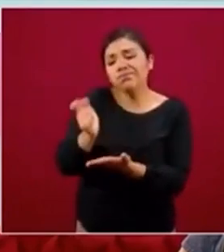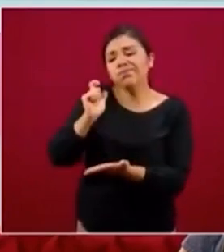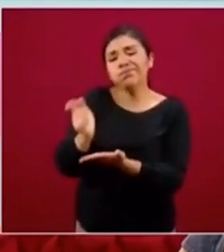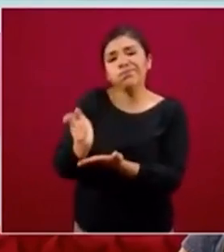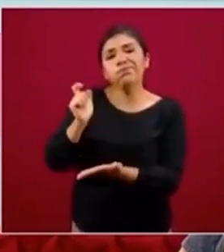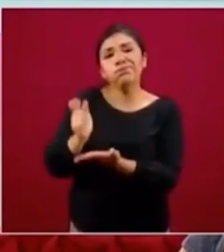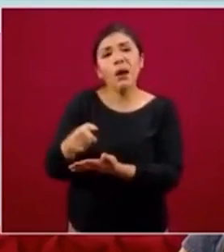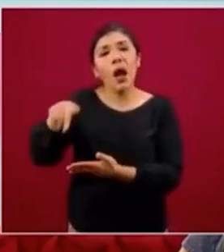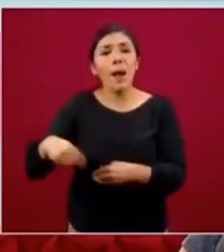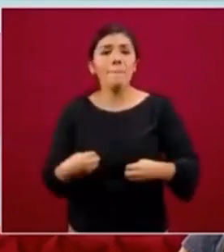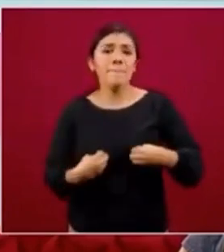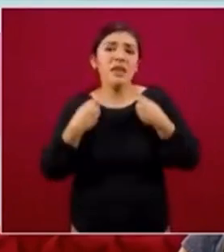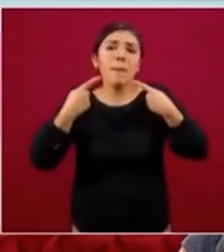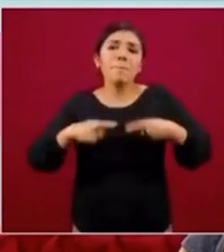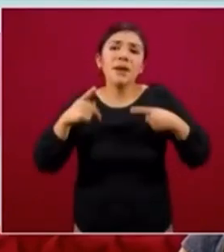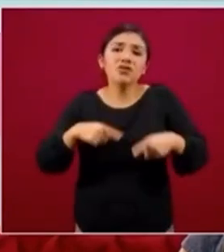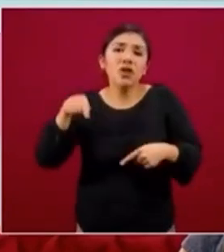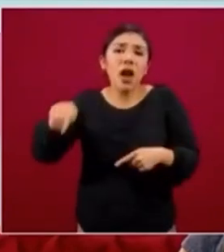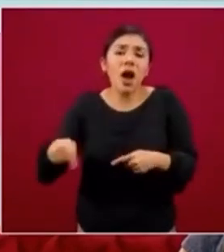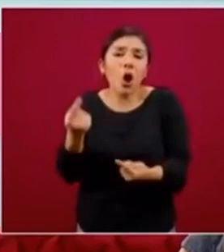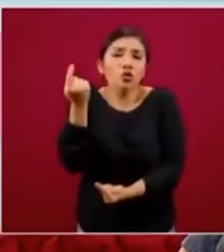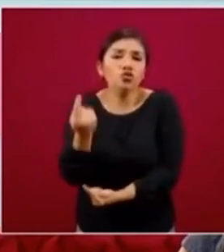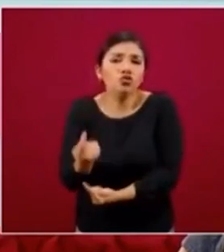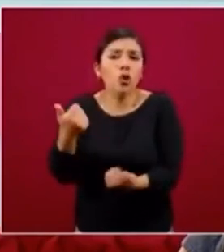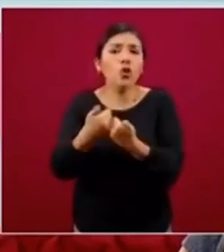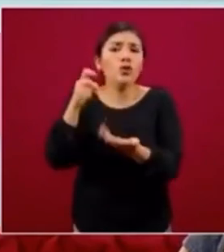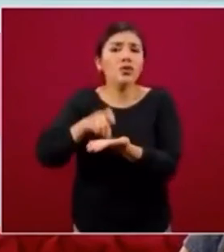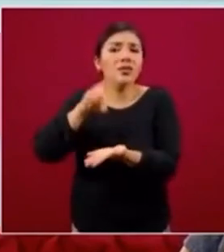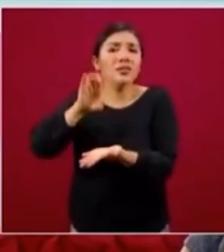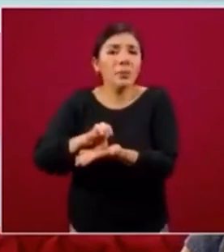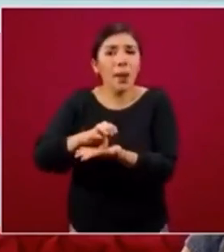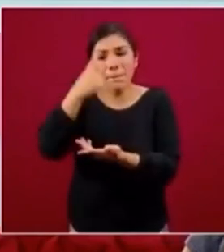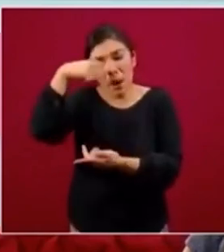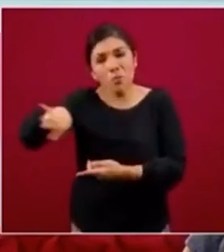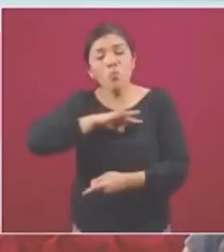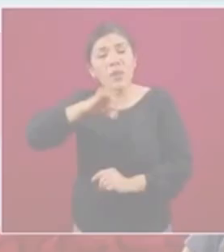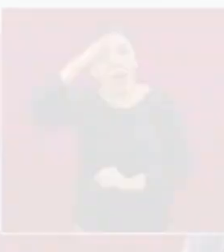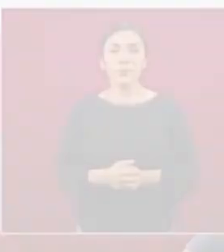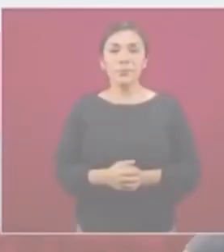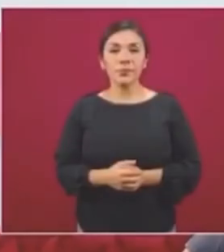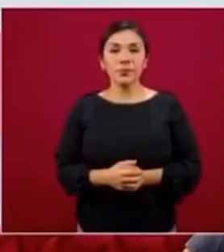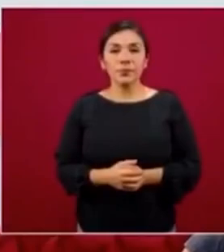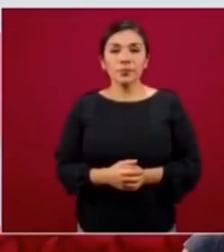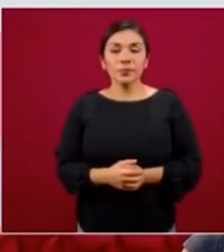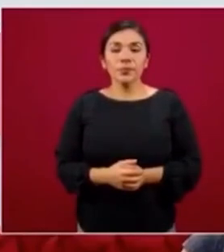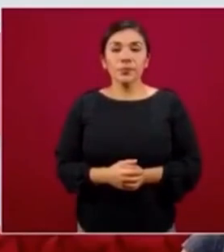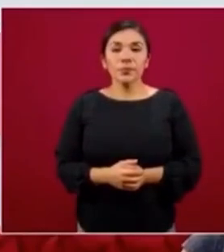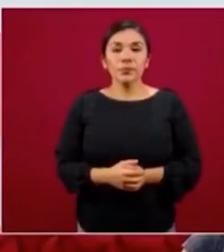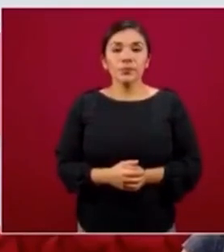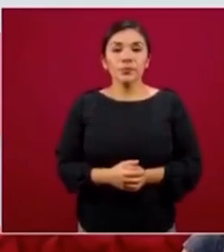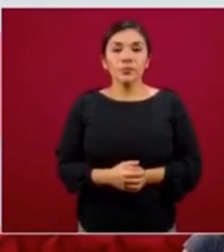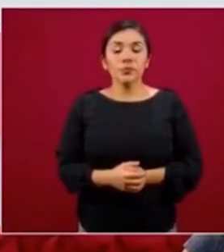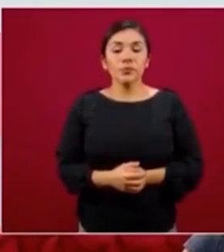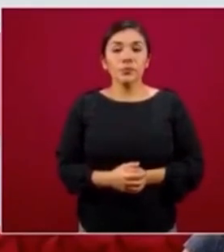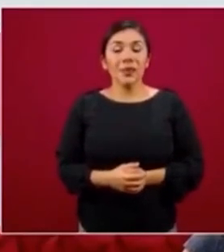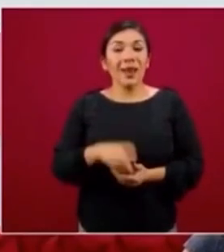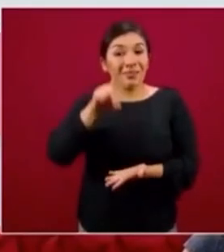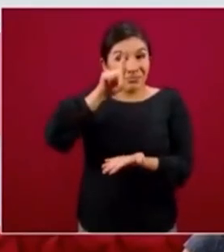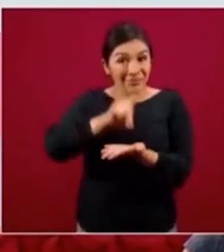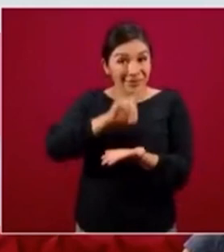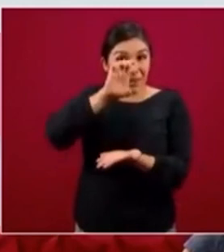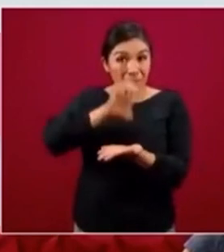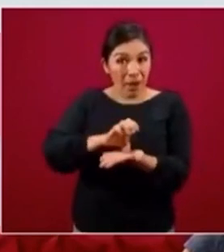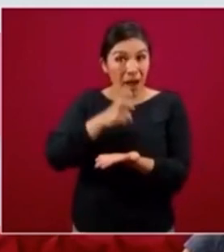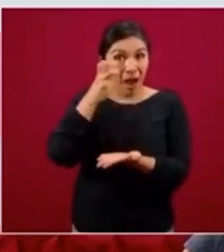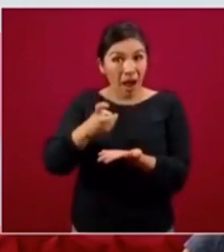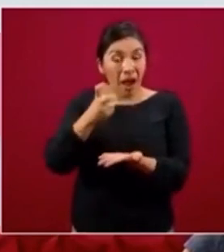facilitar la vida de ese niño o de esa niña, para que tenga capacidades. Para que esta discapacidad no se traduzca